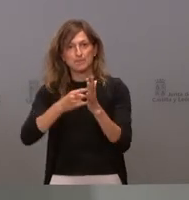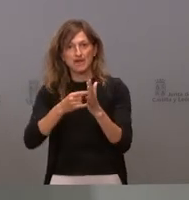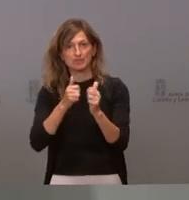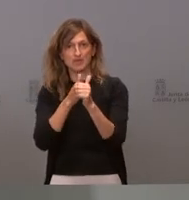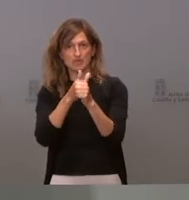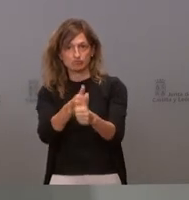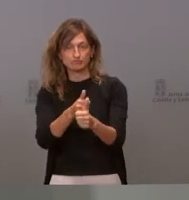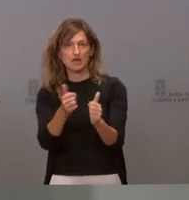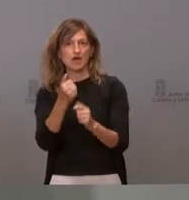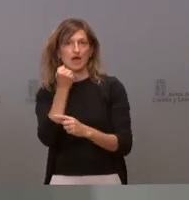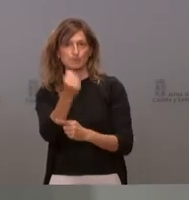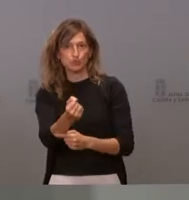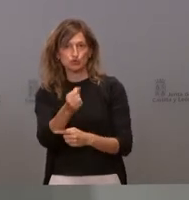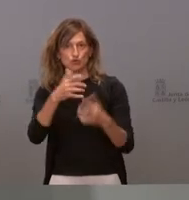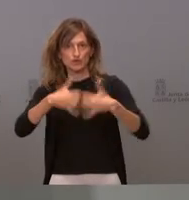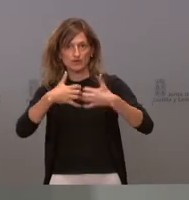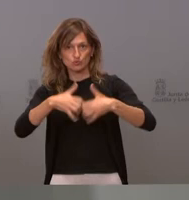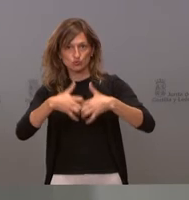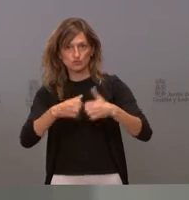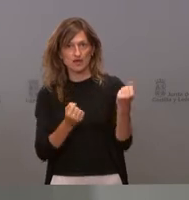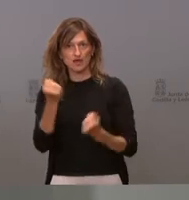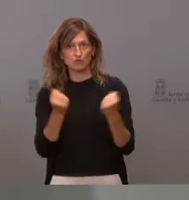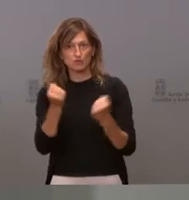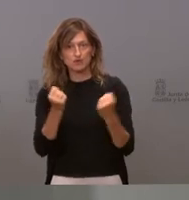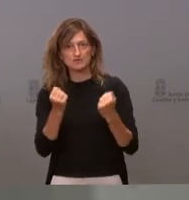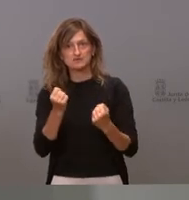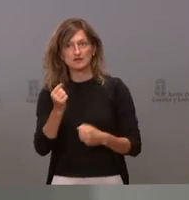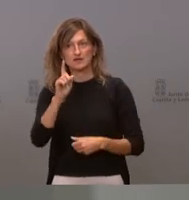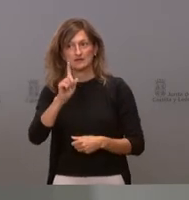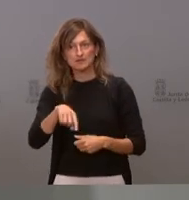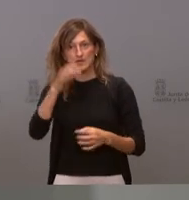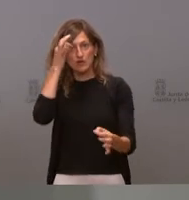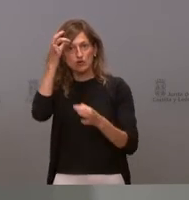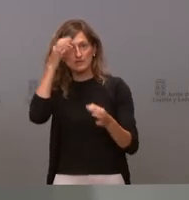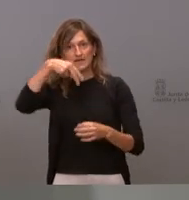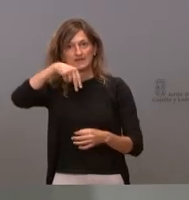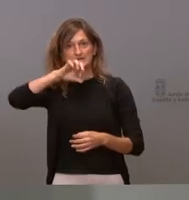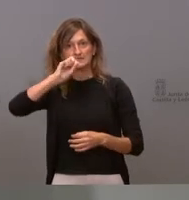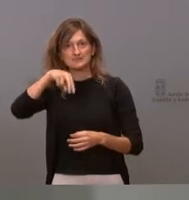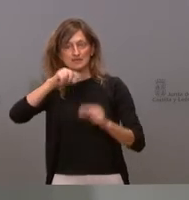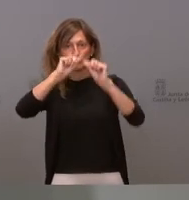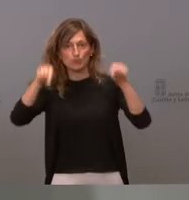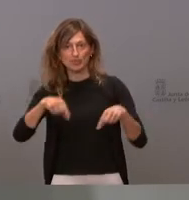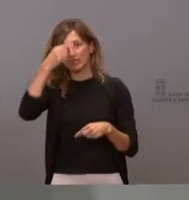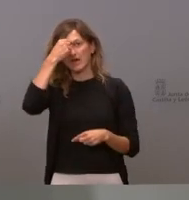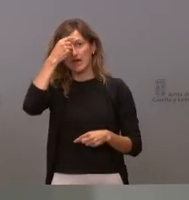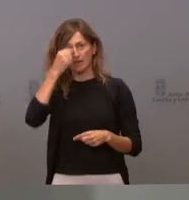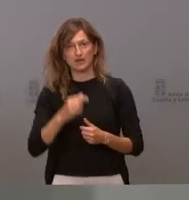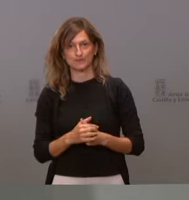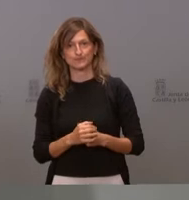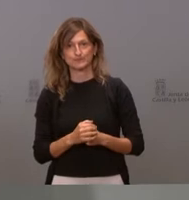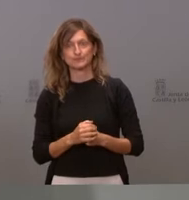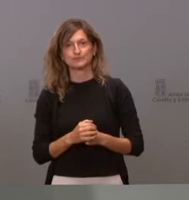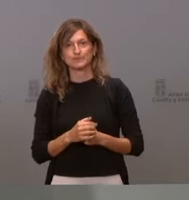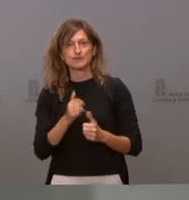apoyo a la industria automovilística y, concretamente, a Nissan en la provincia de Ávila. Es un proyecto industrial